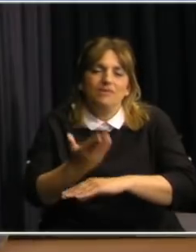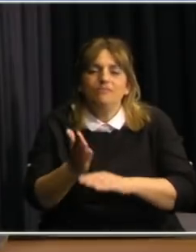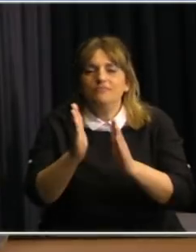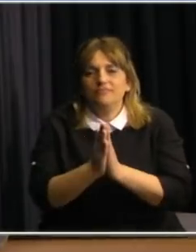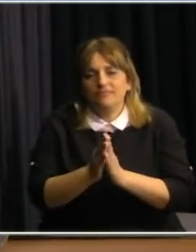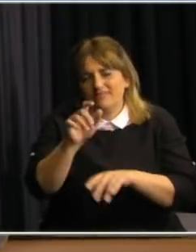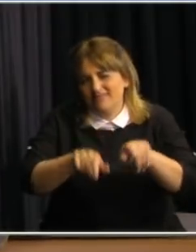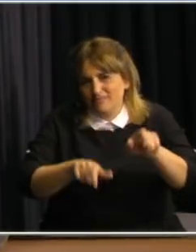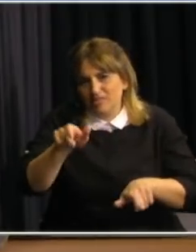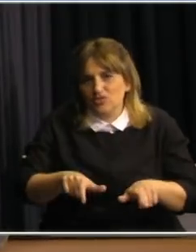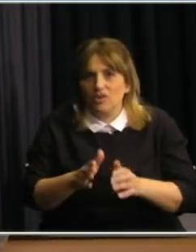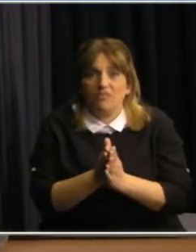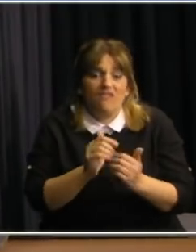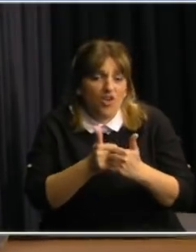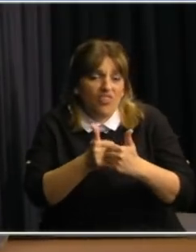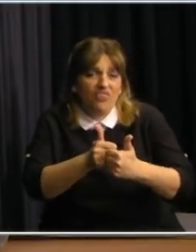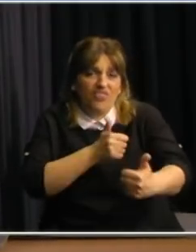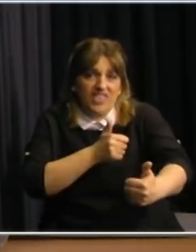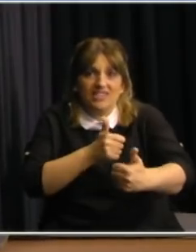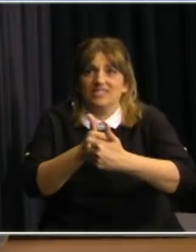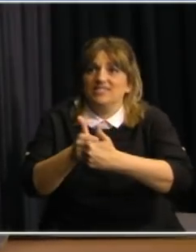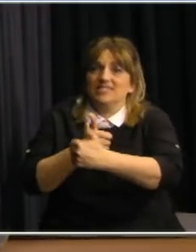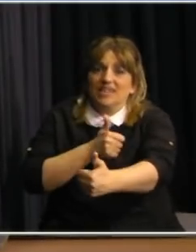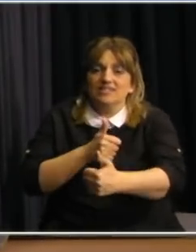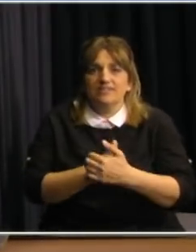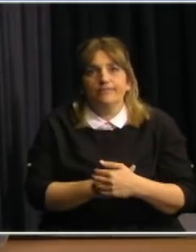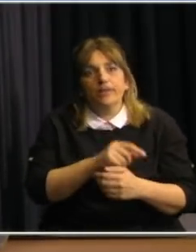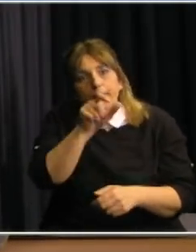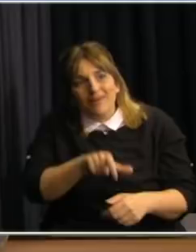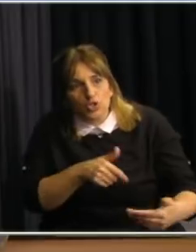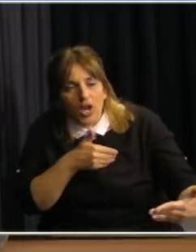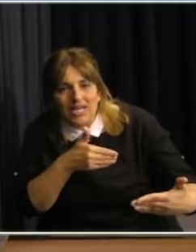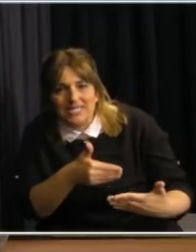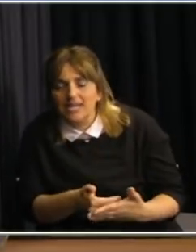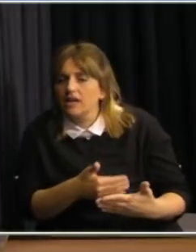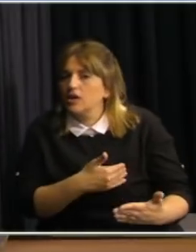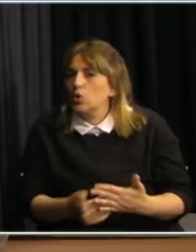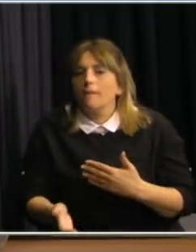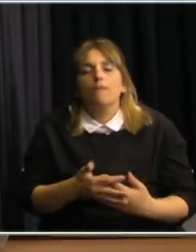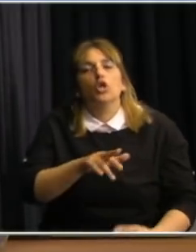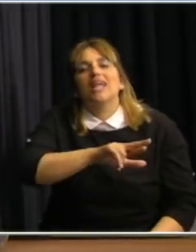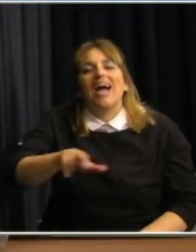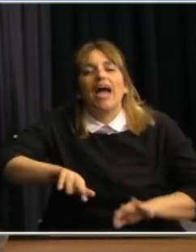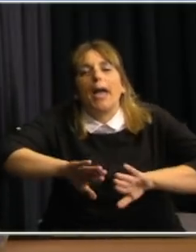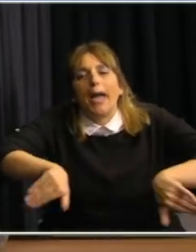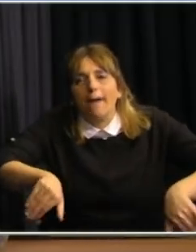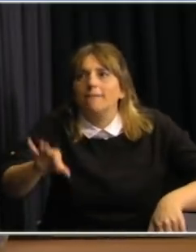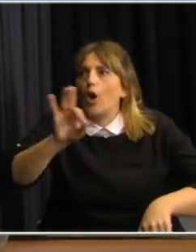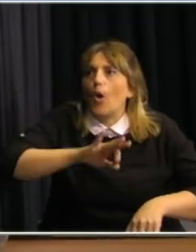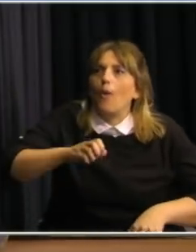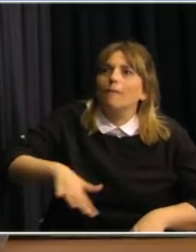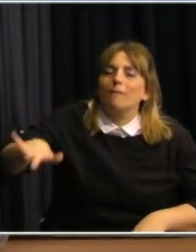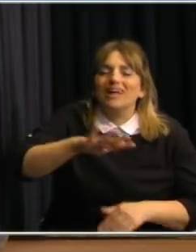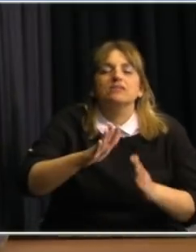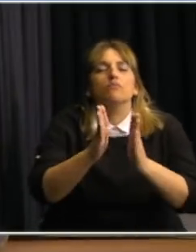que mantenga la distancia que si hay gente cerca aunque sea en la rambla o donde fuera en una plaza que